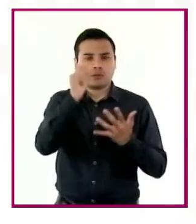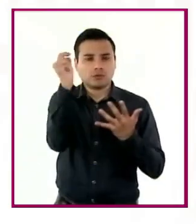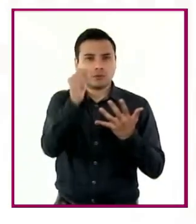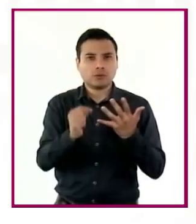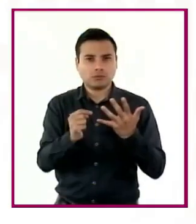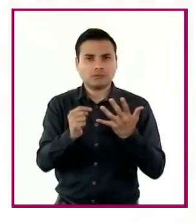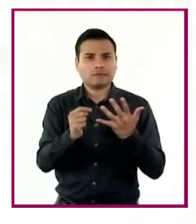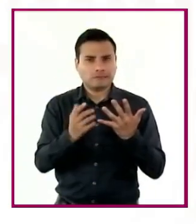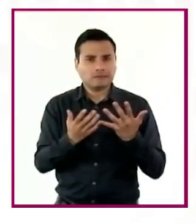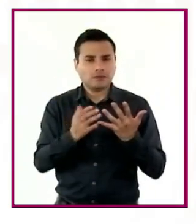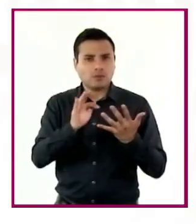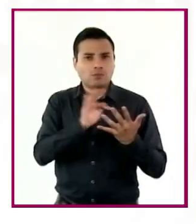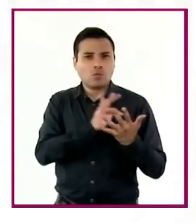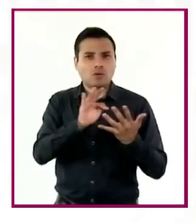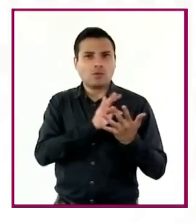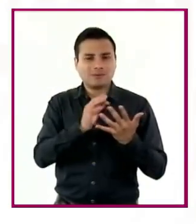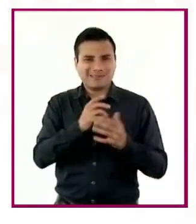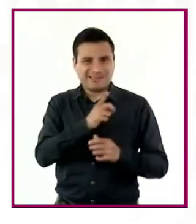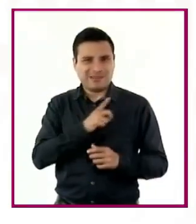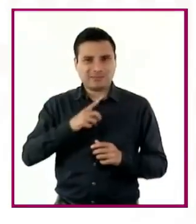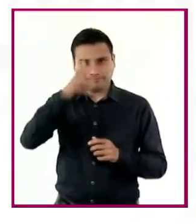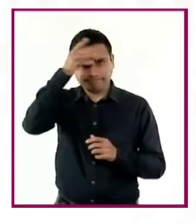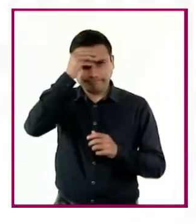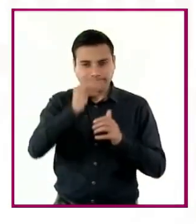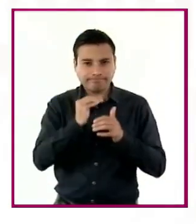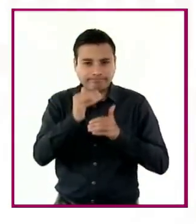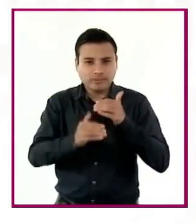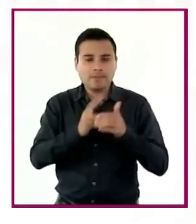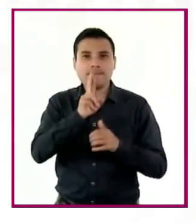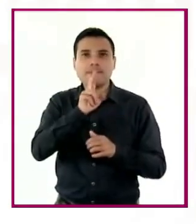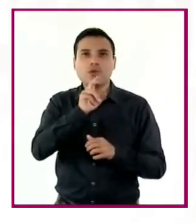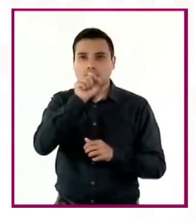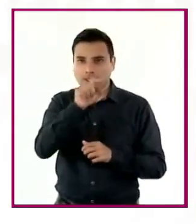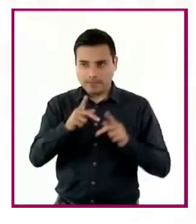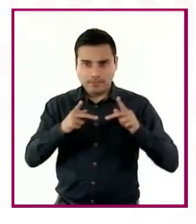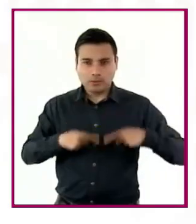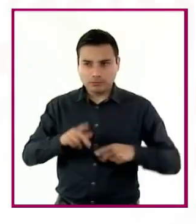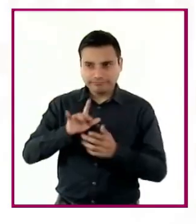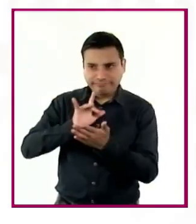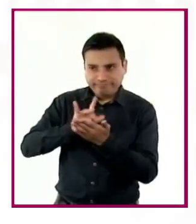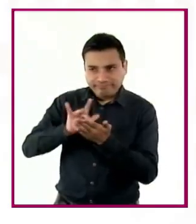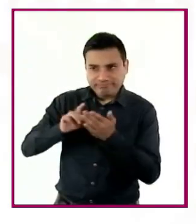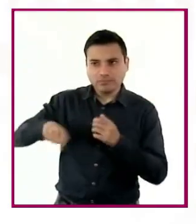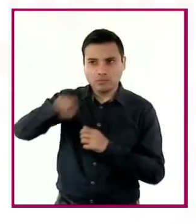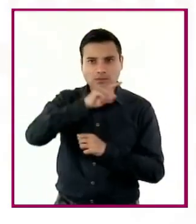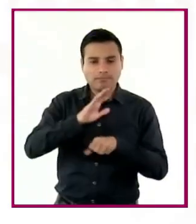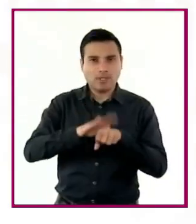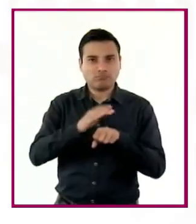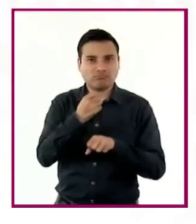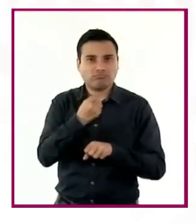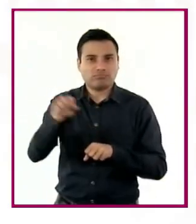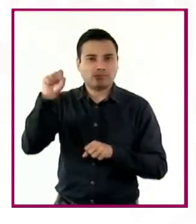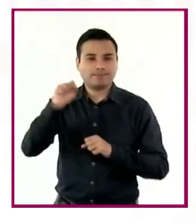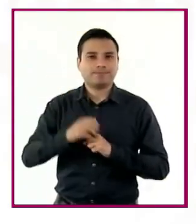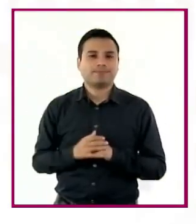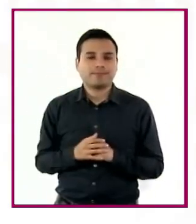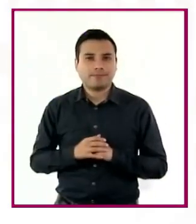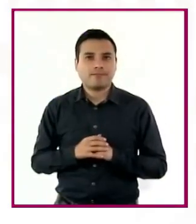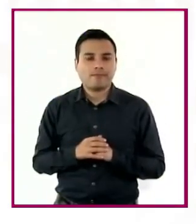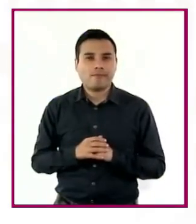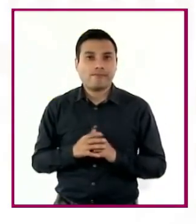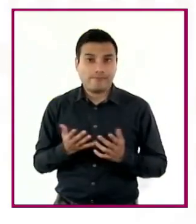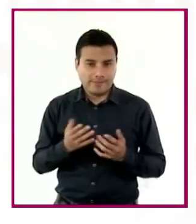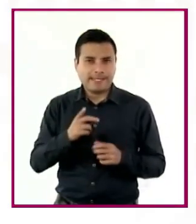mediante el diseño de situaciones en las que sumen esfuerzos para alcanzar una meta. Esto implica que reconozcan las